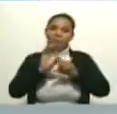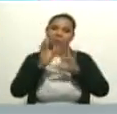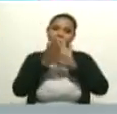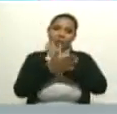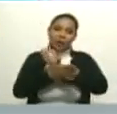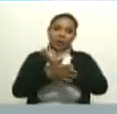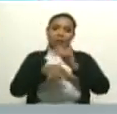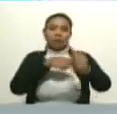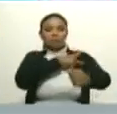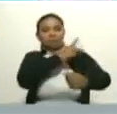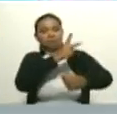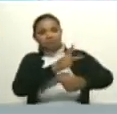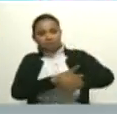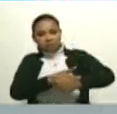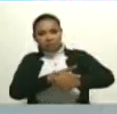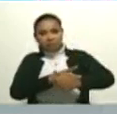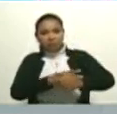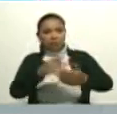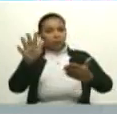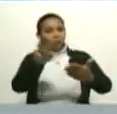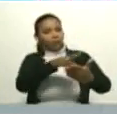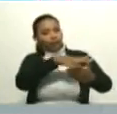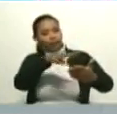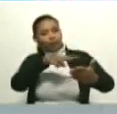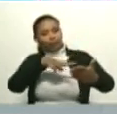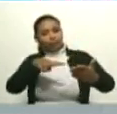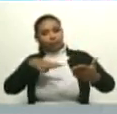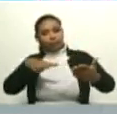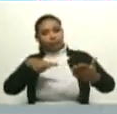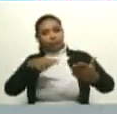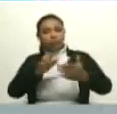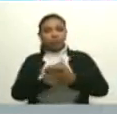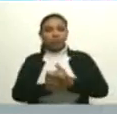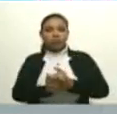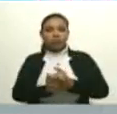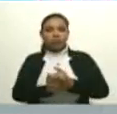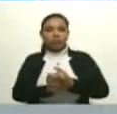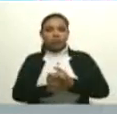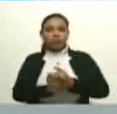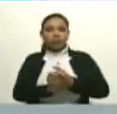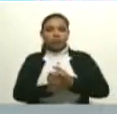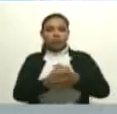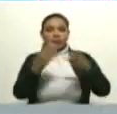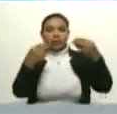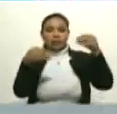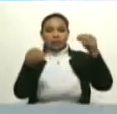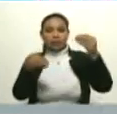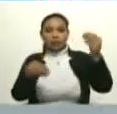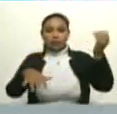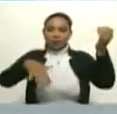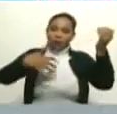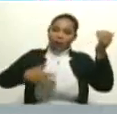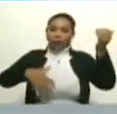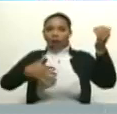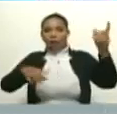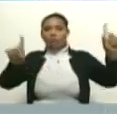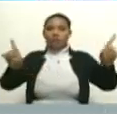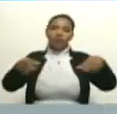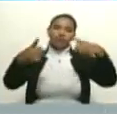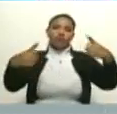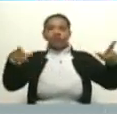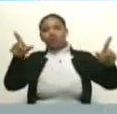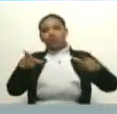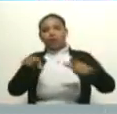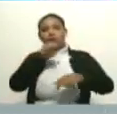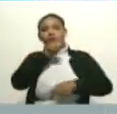la poesía, la literatura, la plástica, la música, la historia,